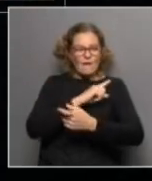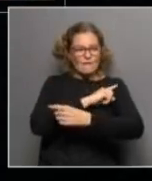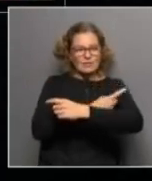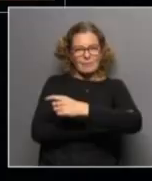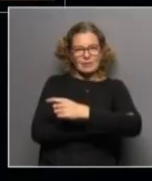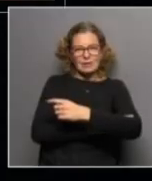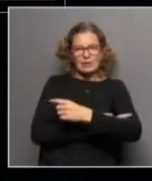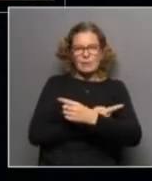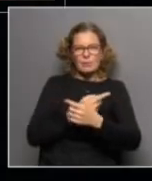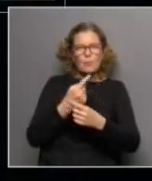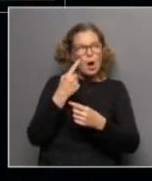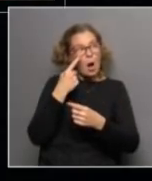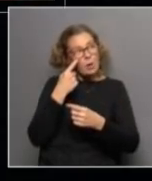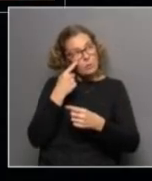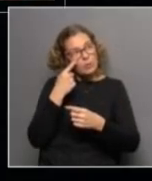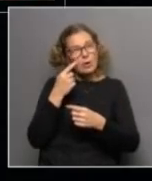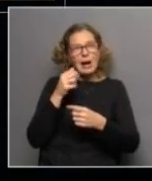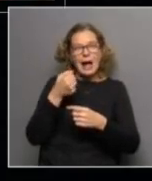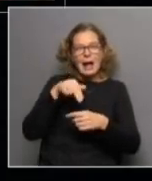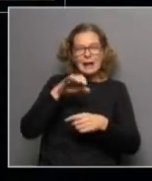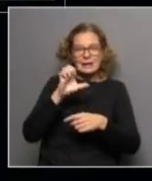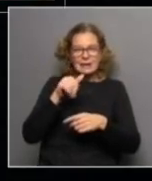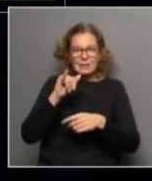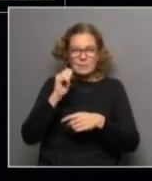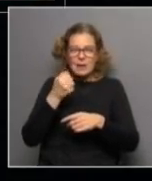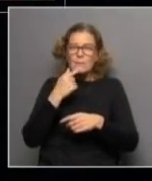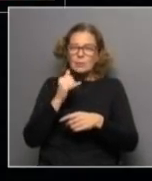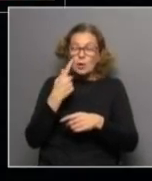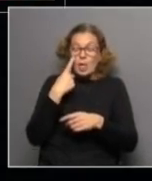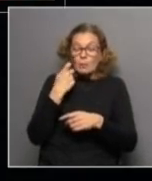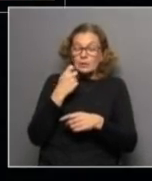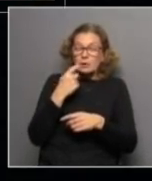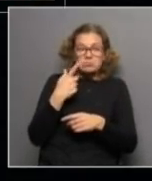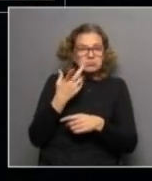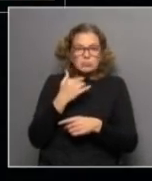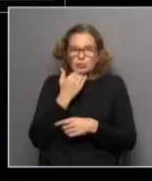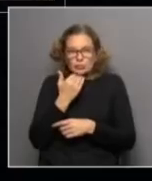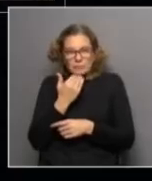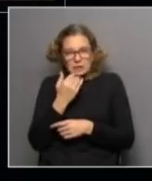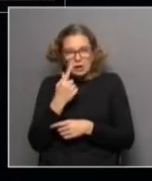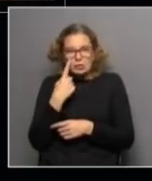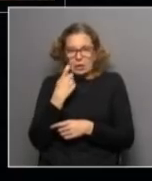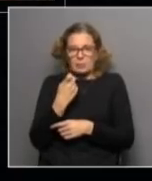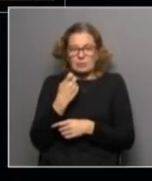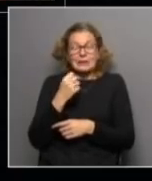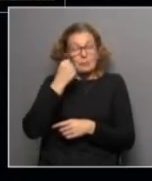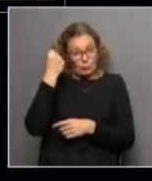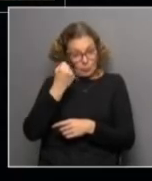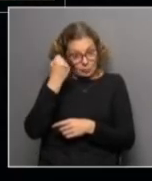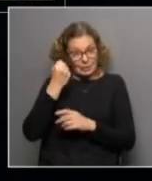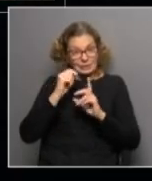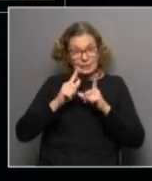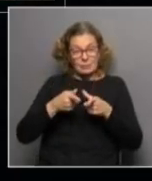aparecen datos de anemia por ejemplo ahí nos damos cuenta de esa desnutrición oculta y que es tan importante